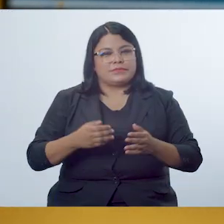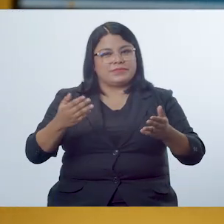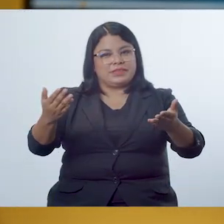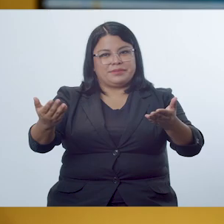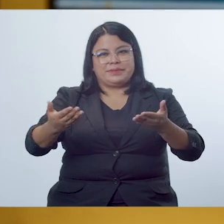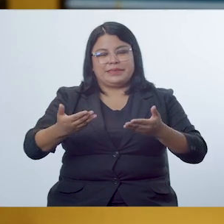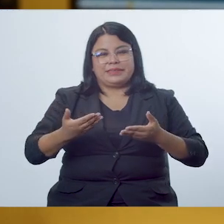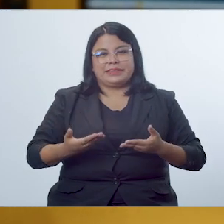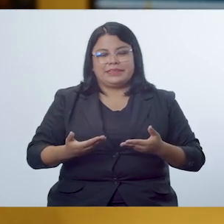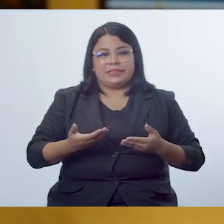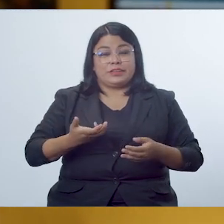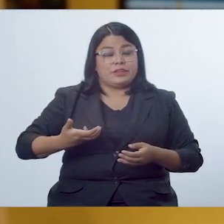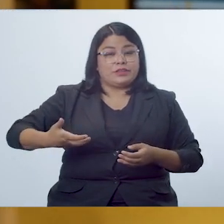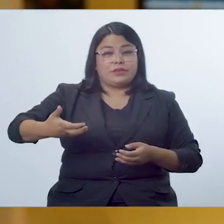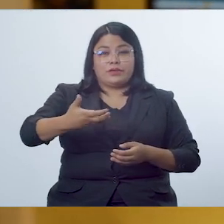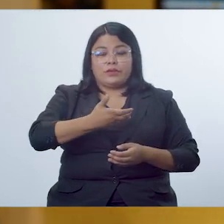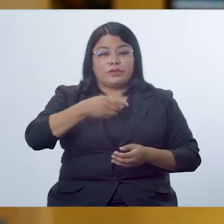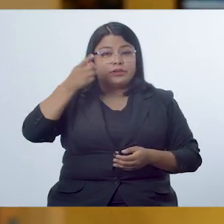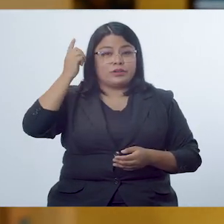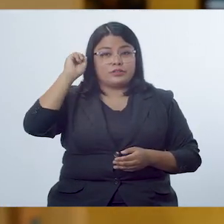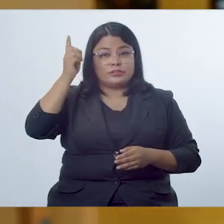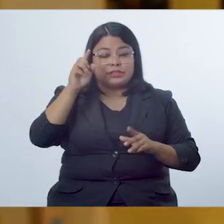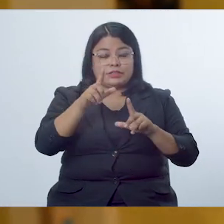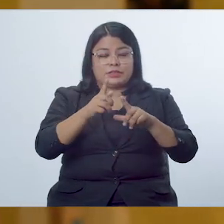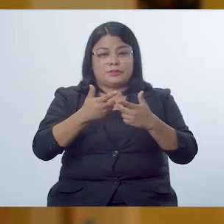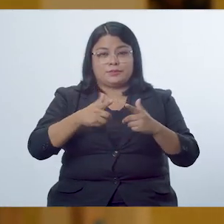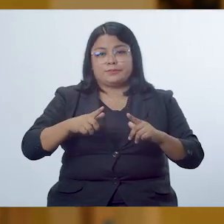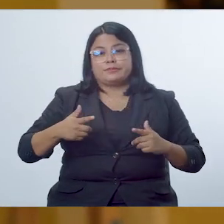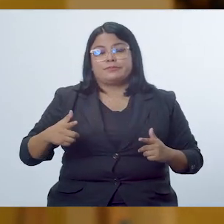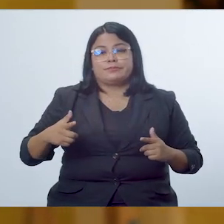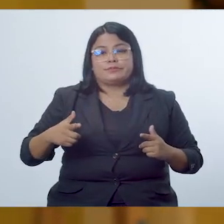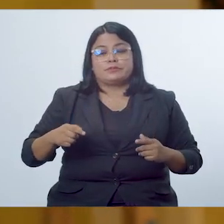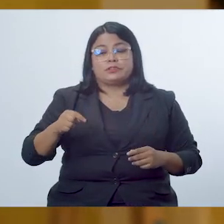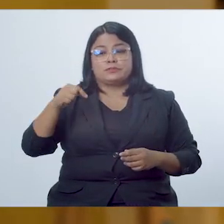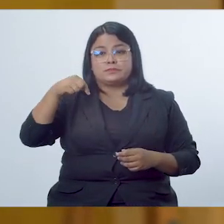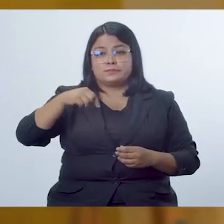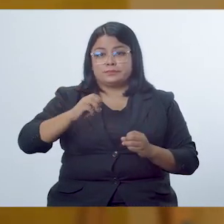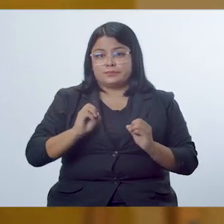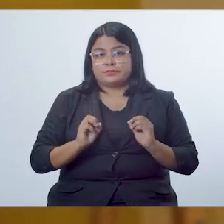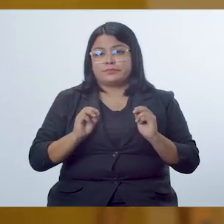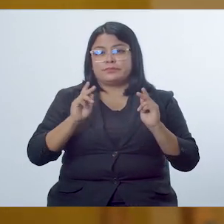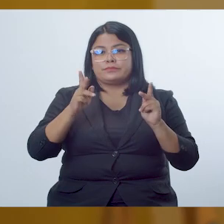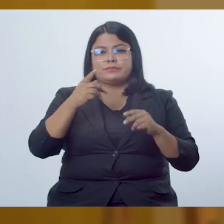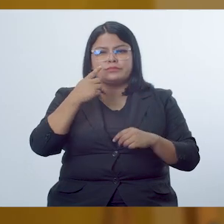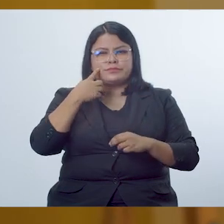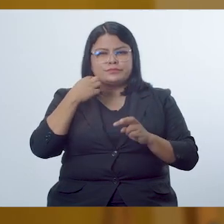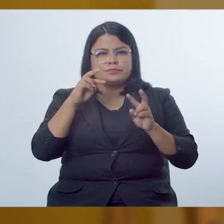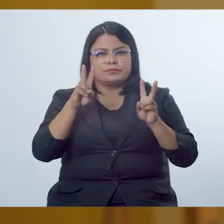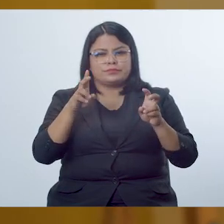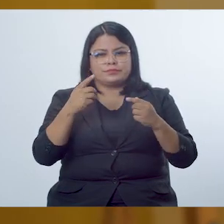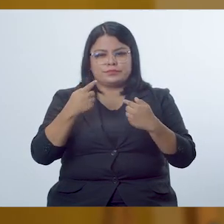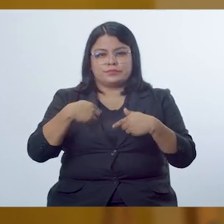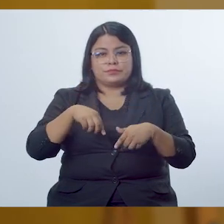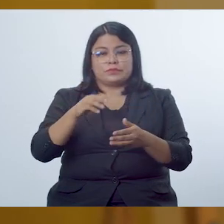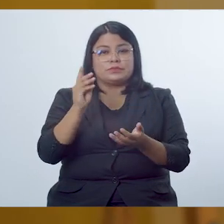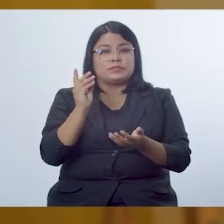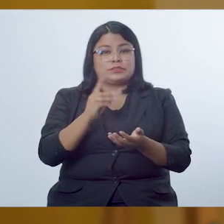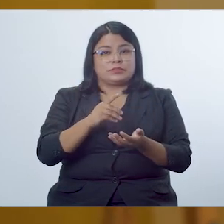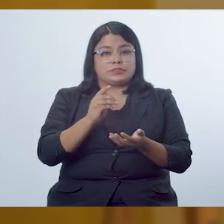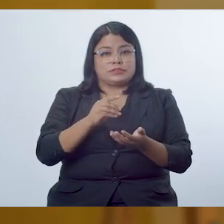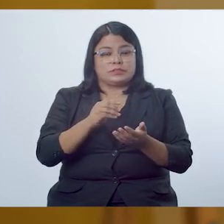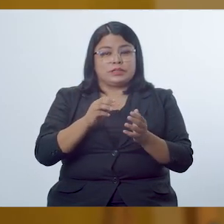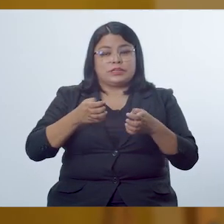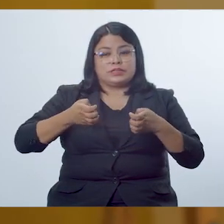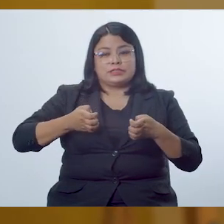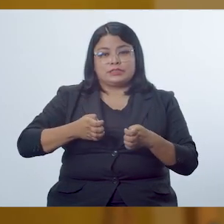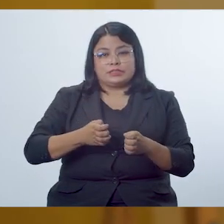Bienvenidas y bienvenidos docentes de lenguaje y literatura. En esta ocasión hablaremos sobre la secuencia didáctica de